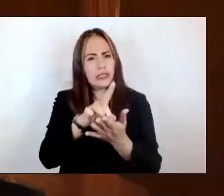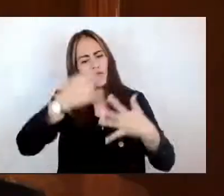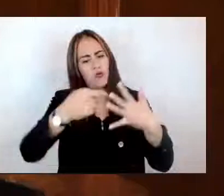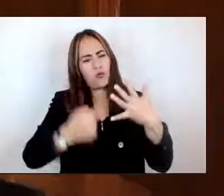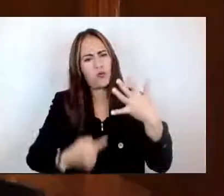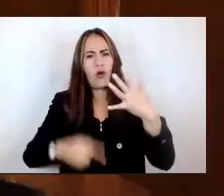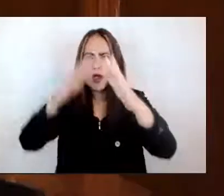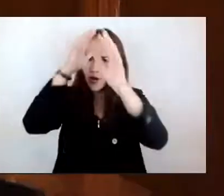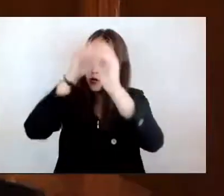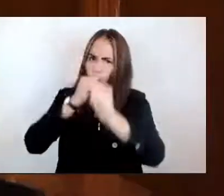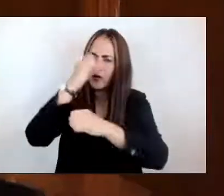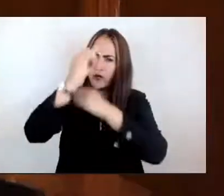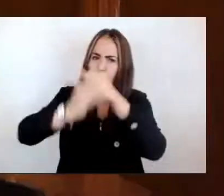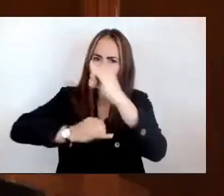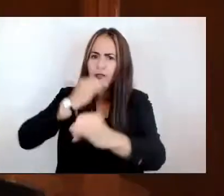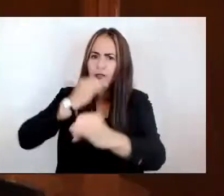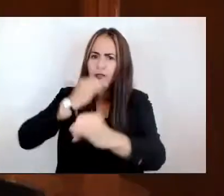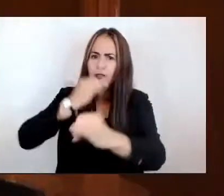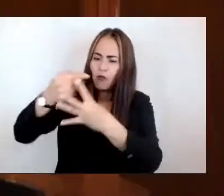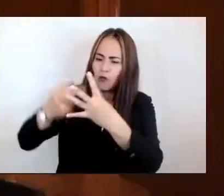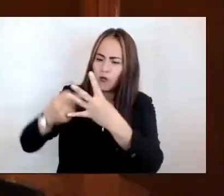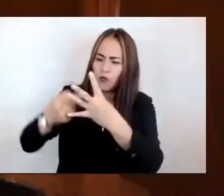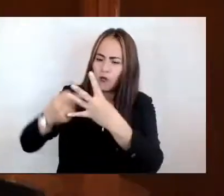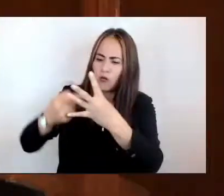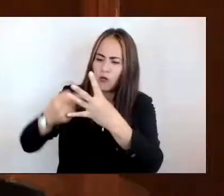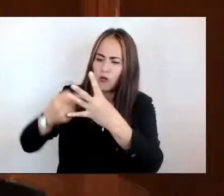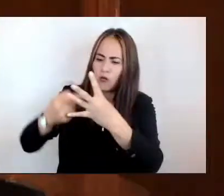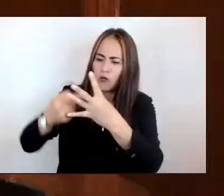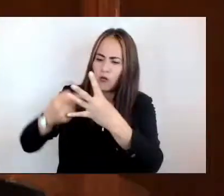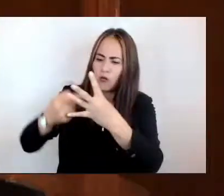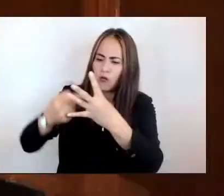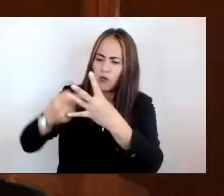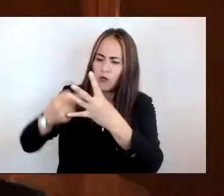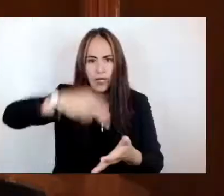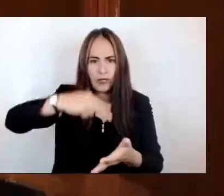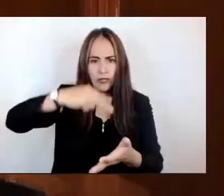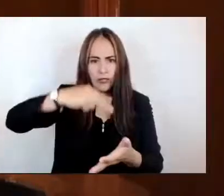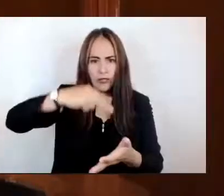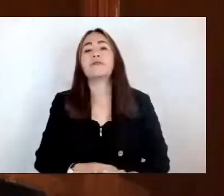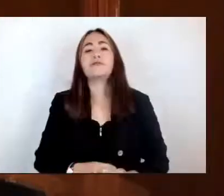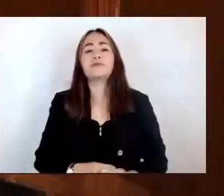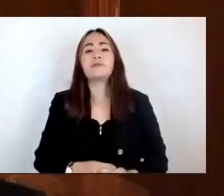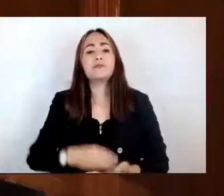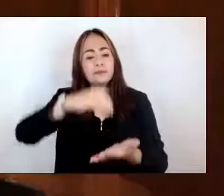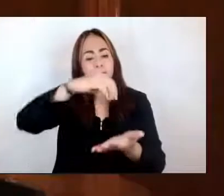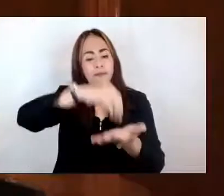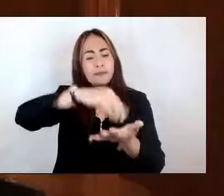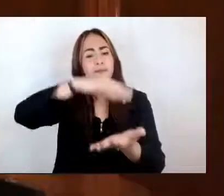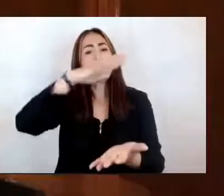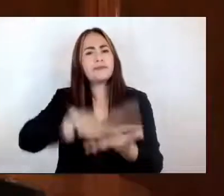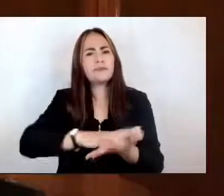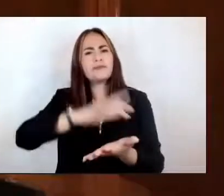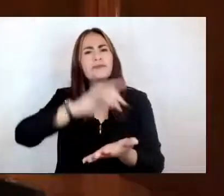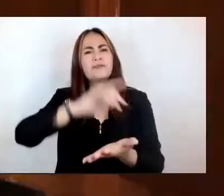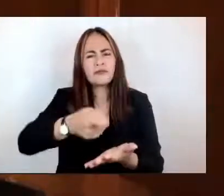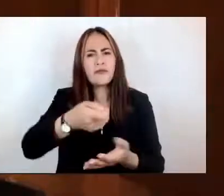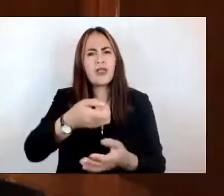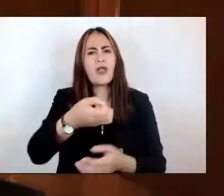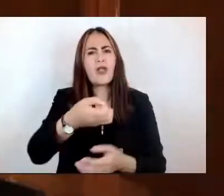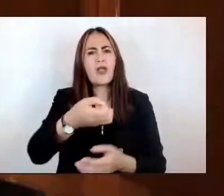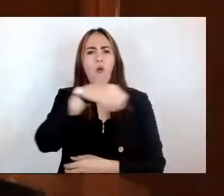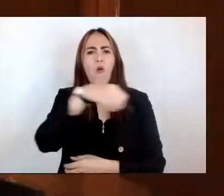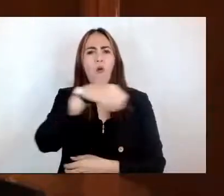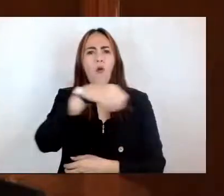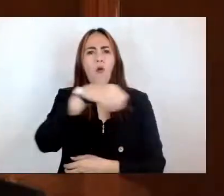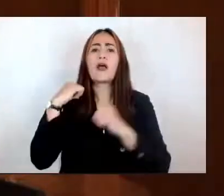internacionales ratificados por México. estableció así la obligación de todas las autoridades